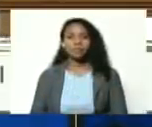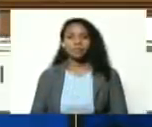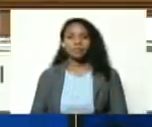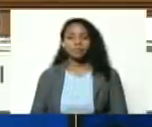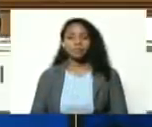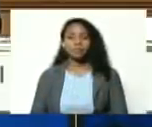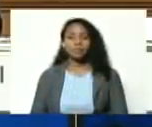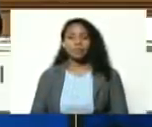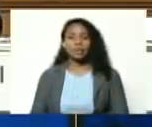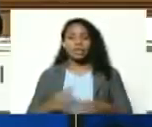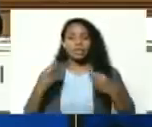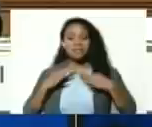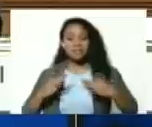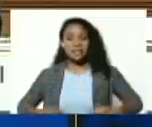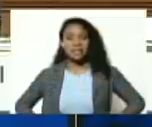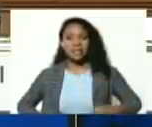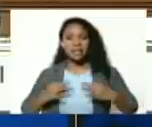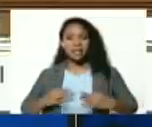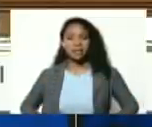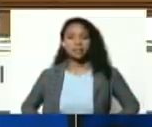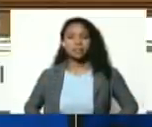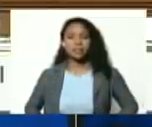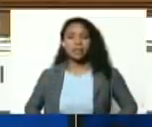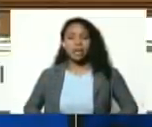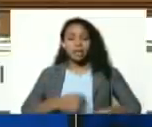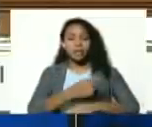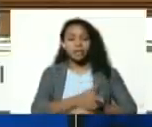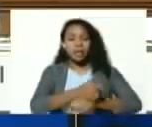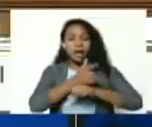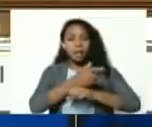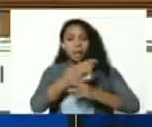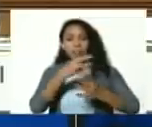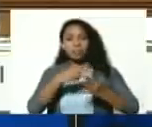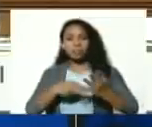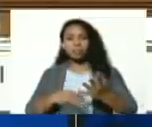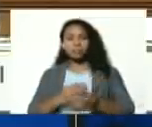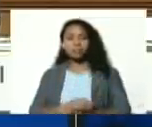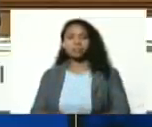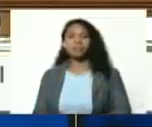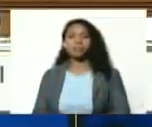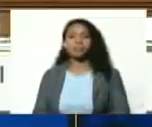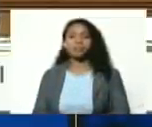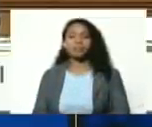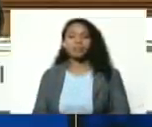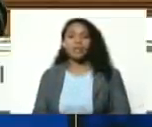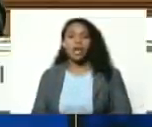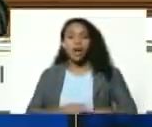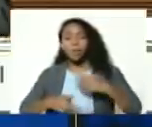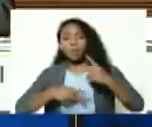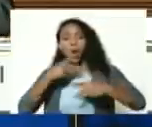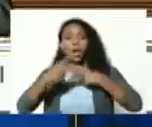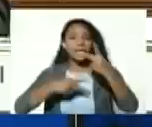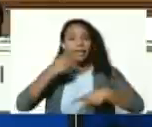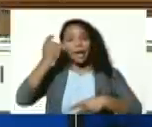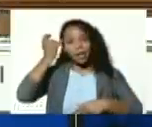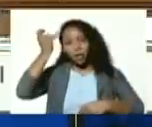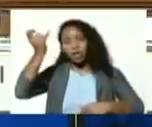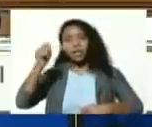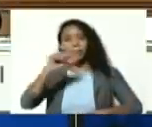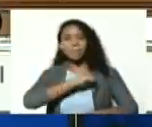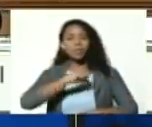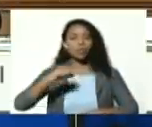físicas armamentísticas políticas ideológicas